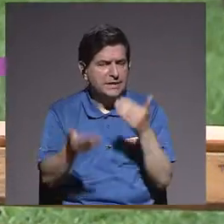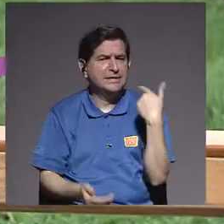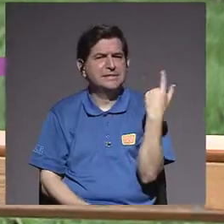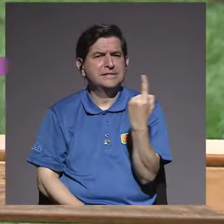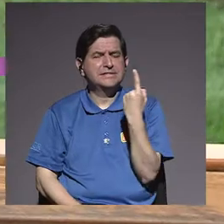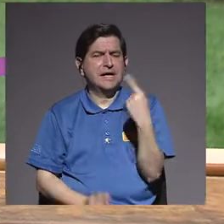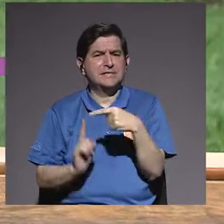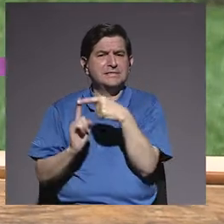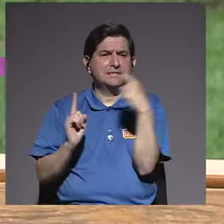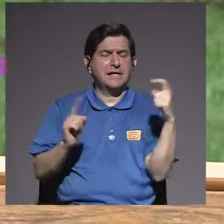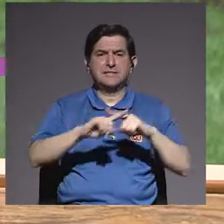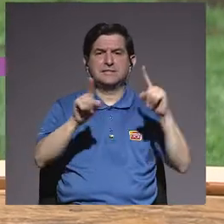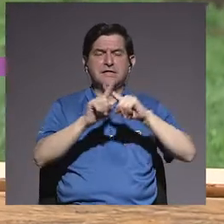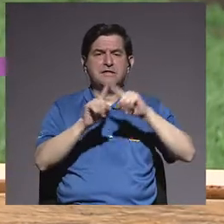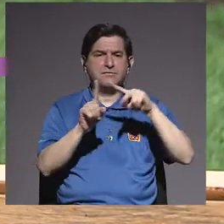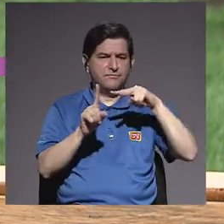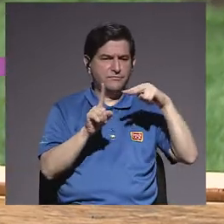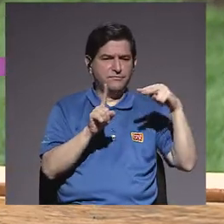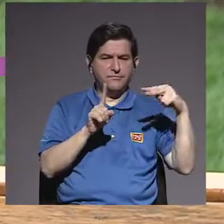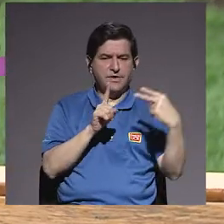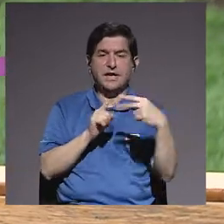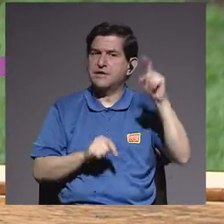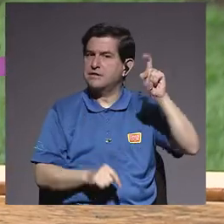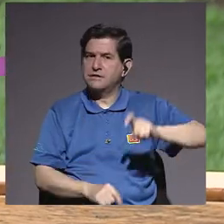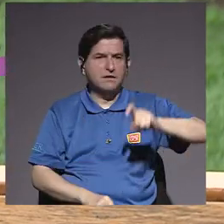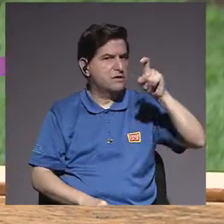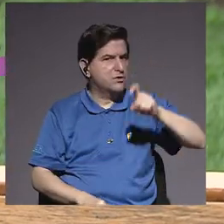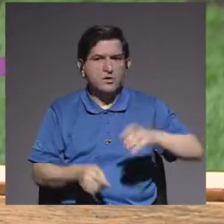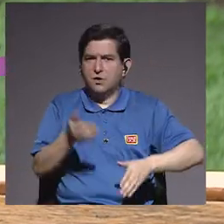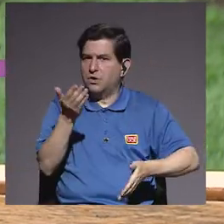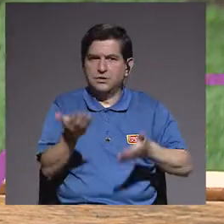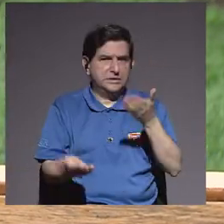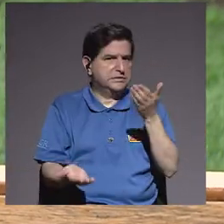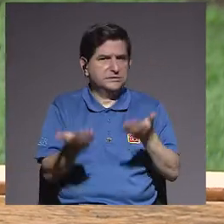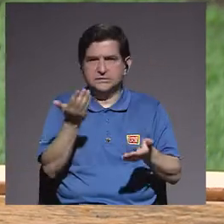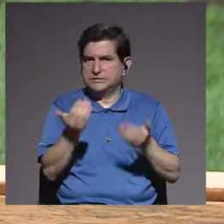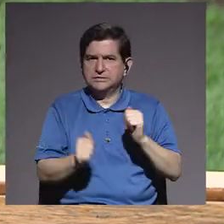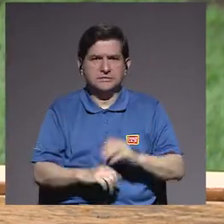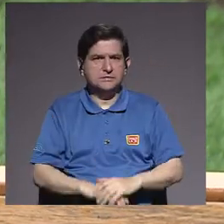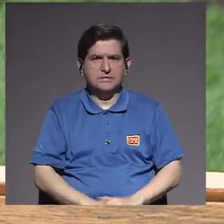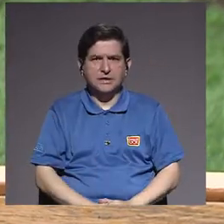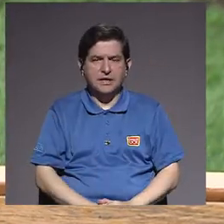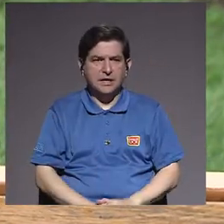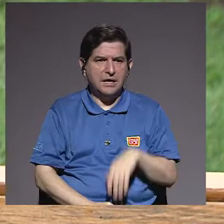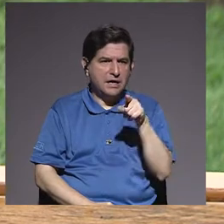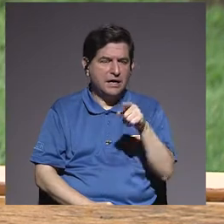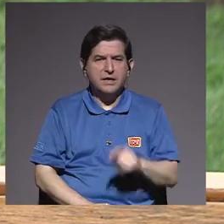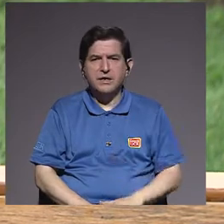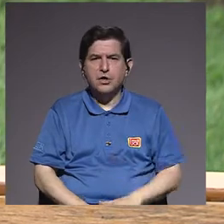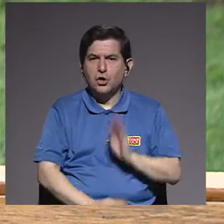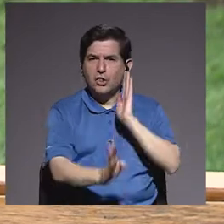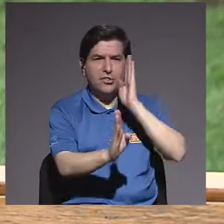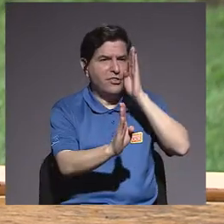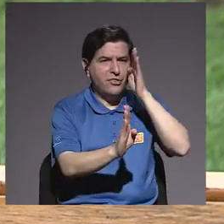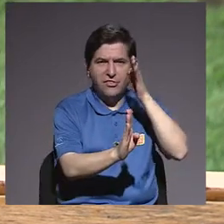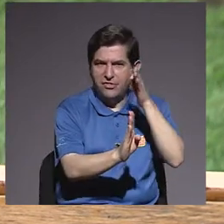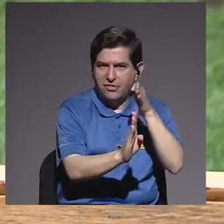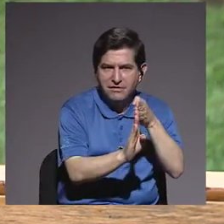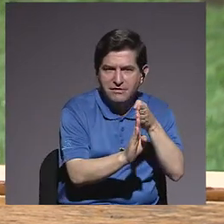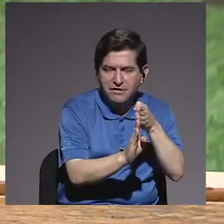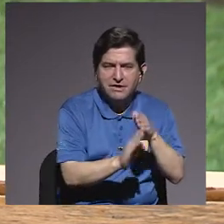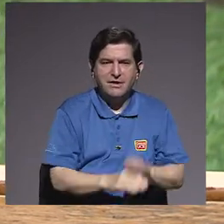sola desde varios aspectos sin necesidad de que se abarque directamente